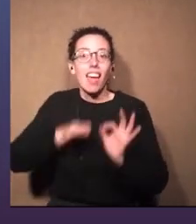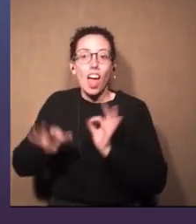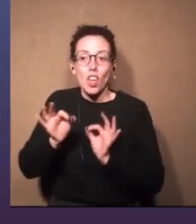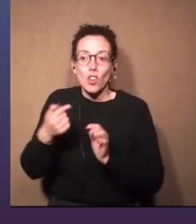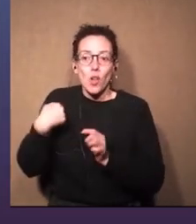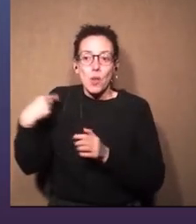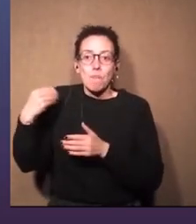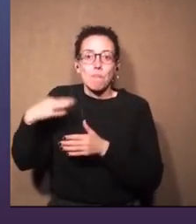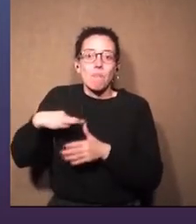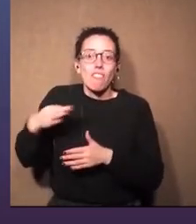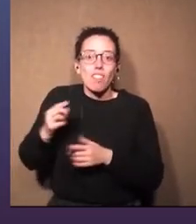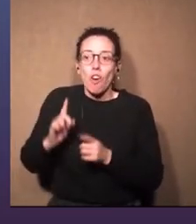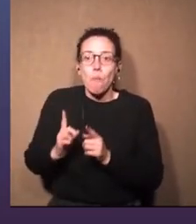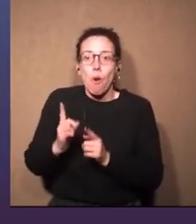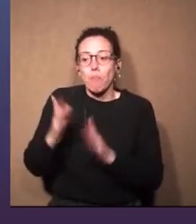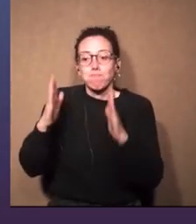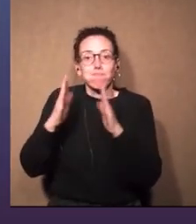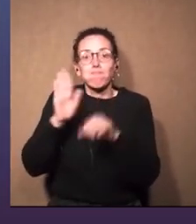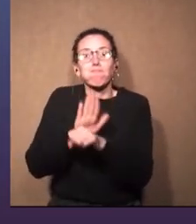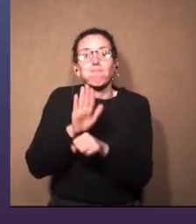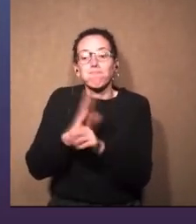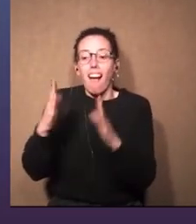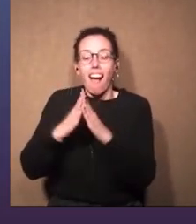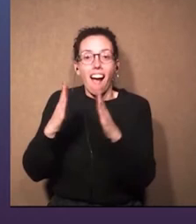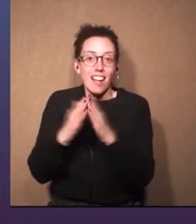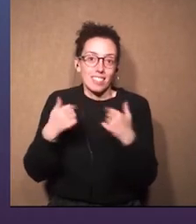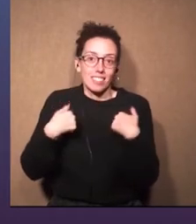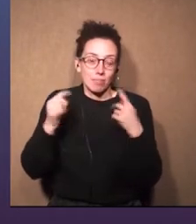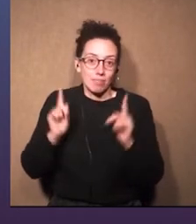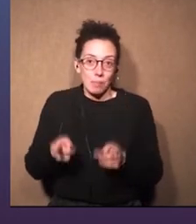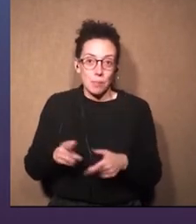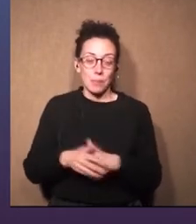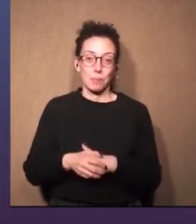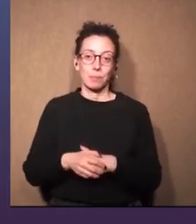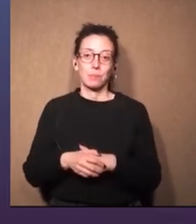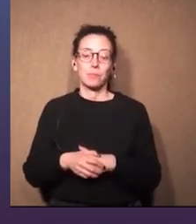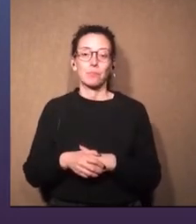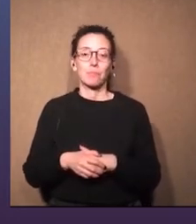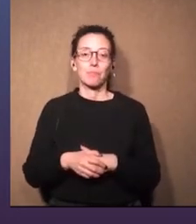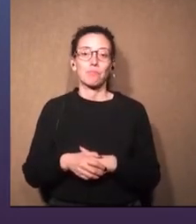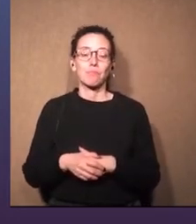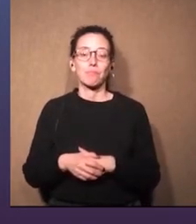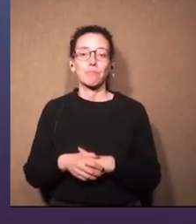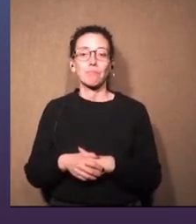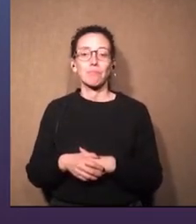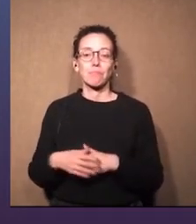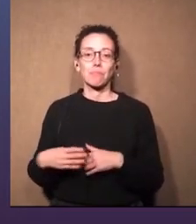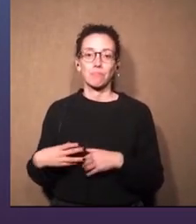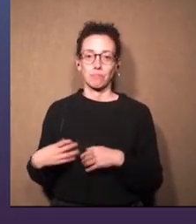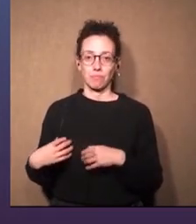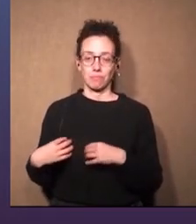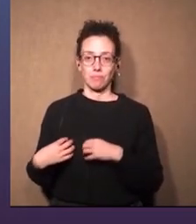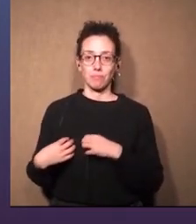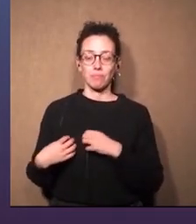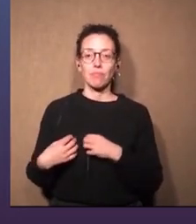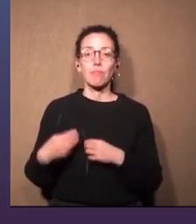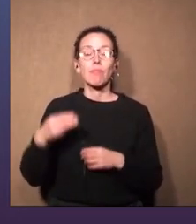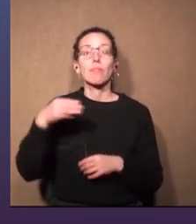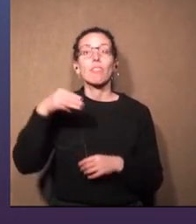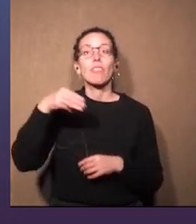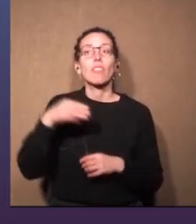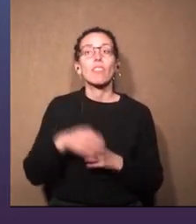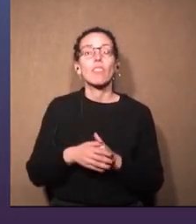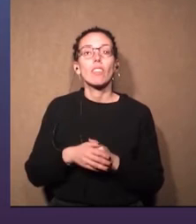pasó a ser mi primera casa. Muchas veces. Sí, total. Es